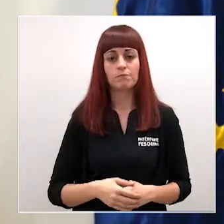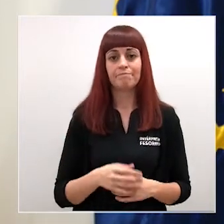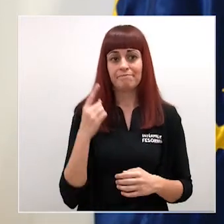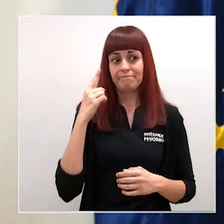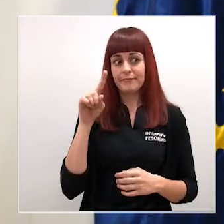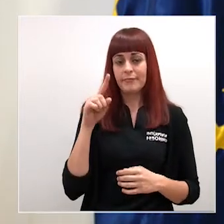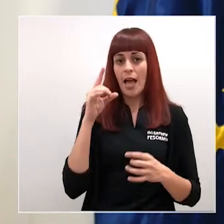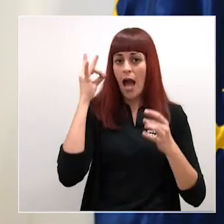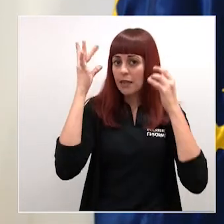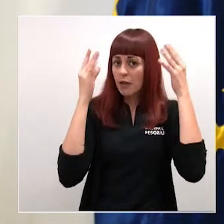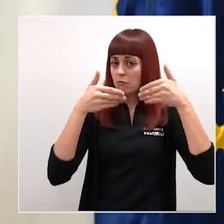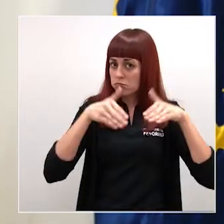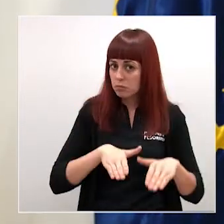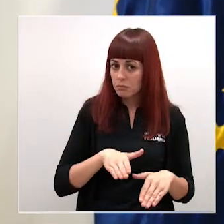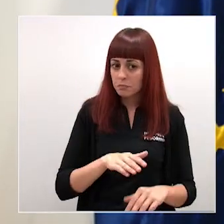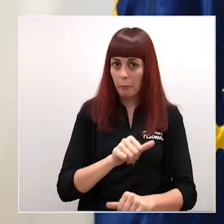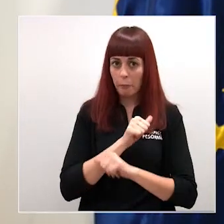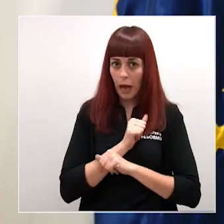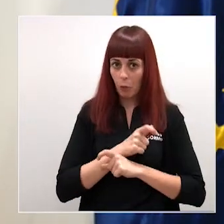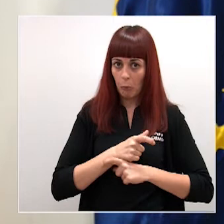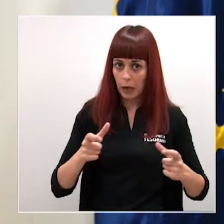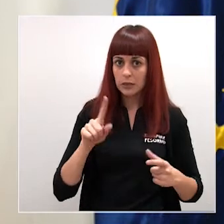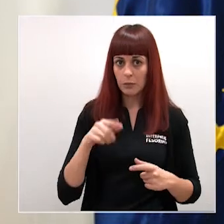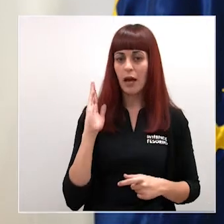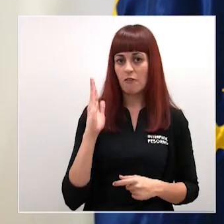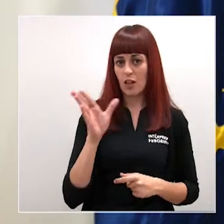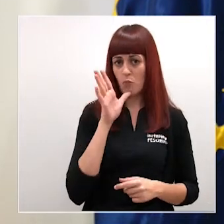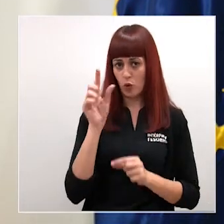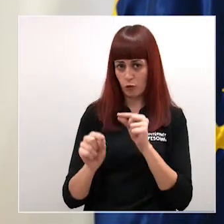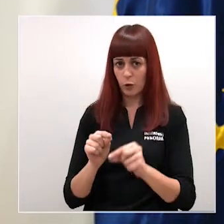de actividad los nuevos desempleados e incluso los afectados por ERTE